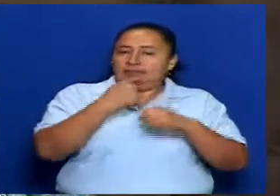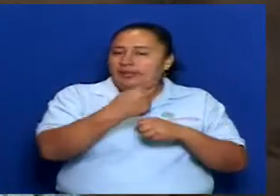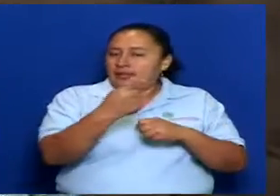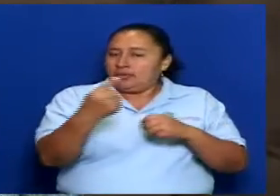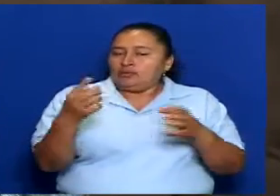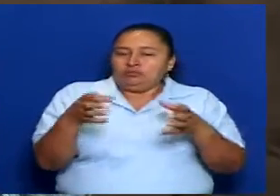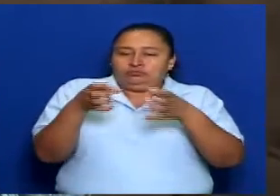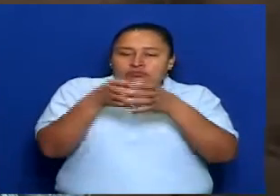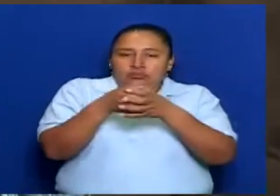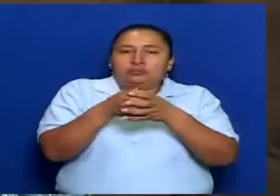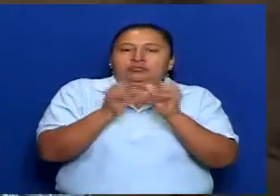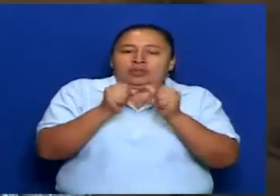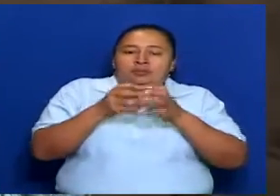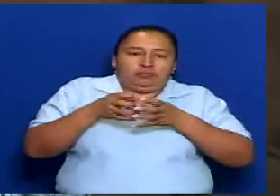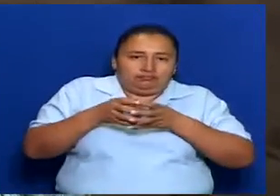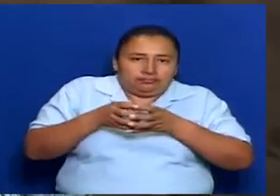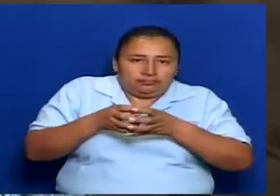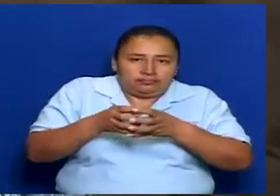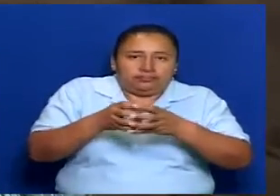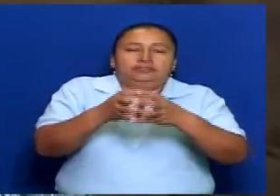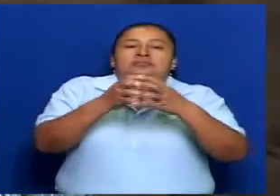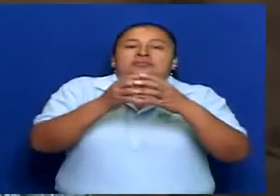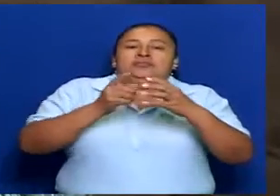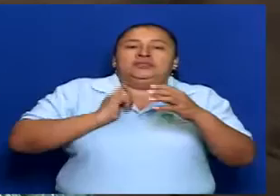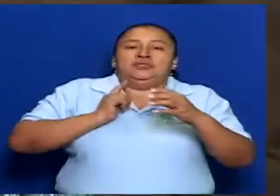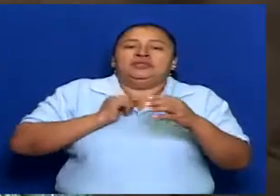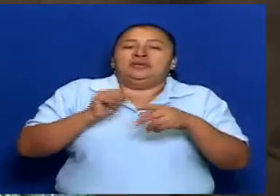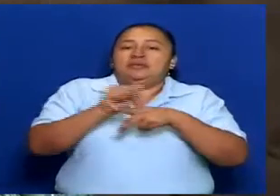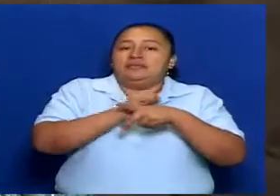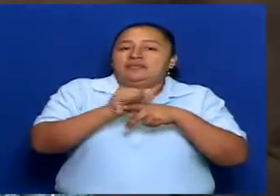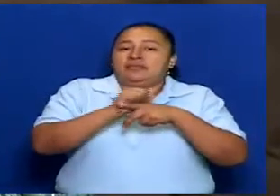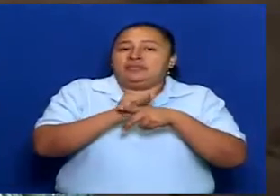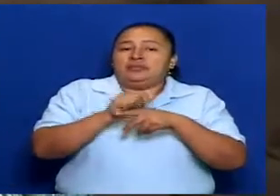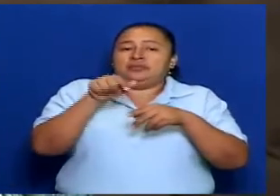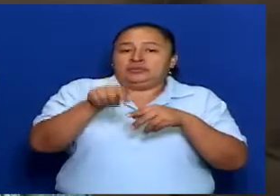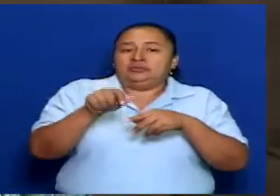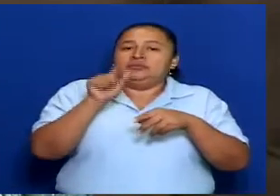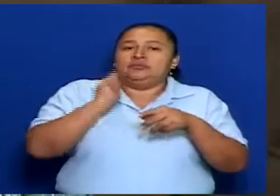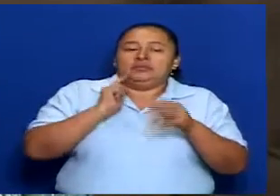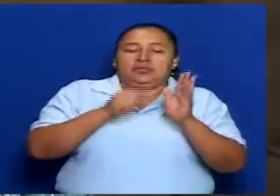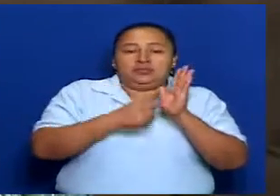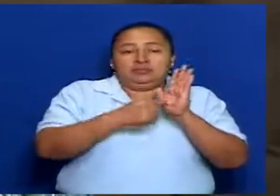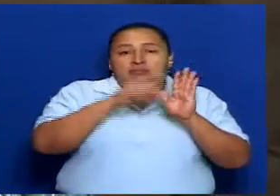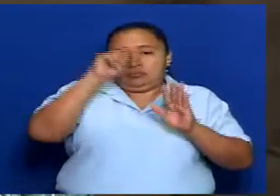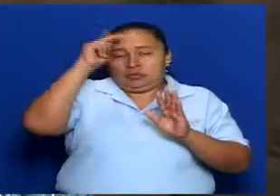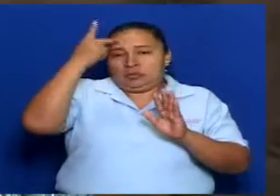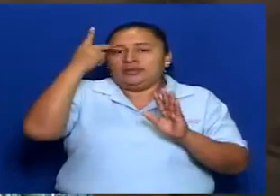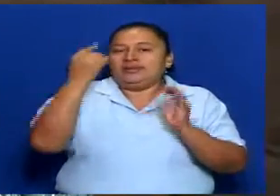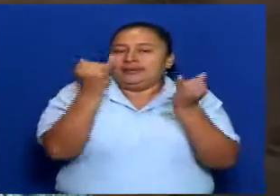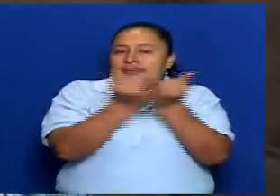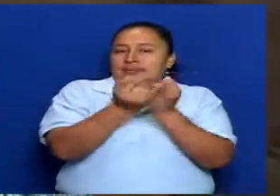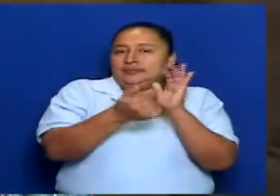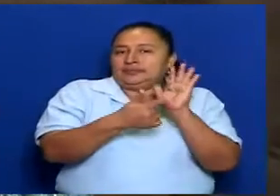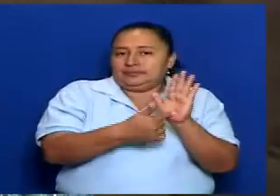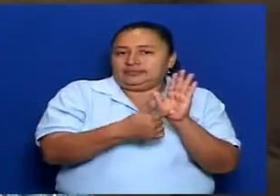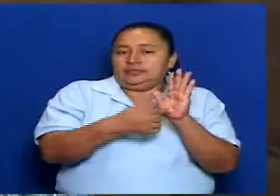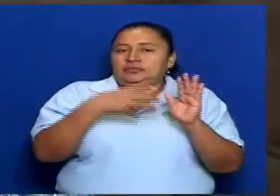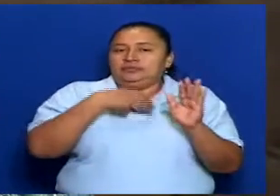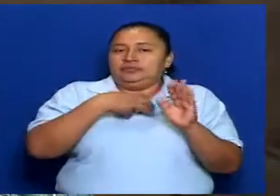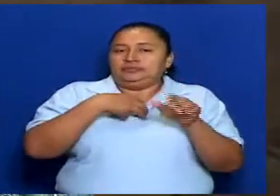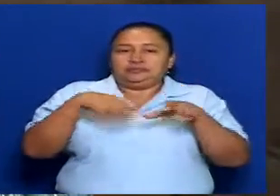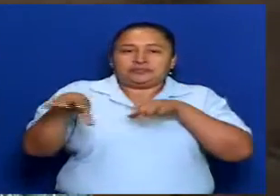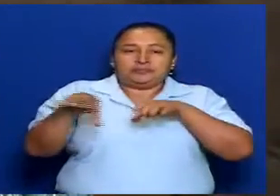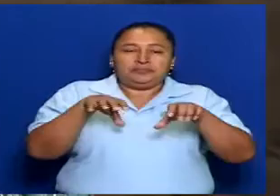uno podemos avanzar en tener la implementación de esta política como tal, de nuestras